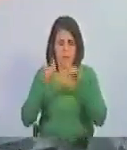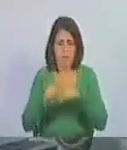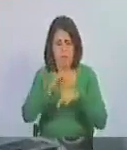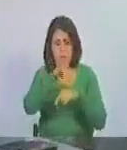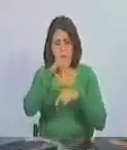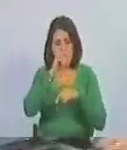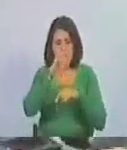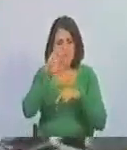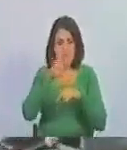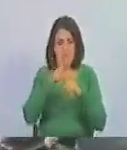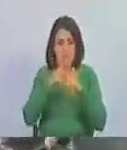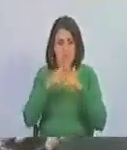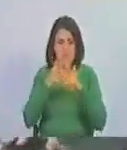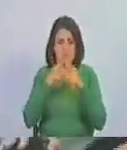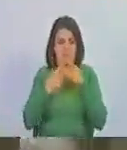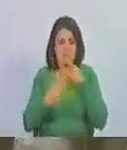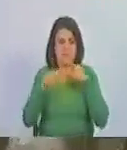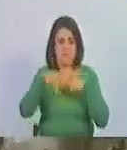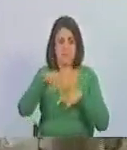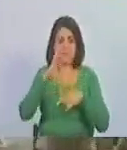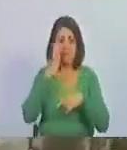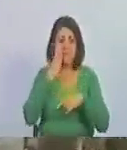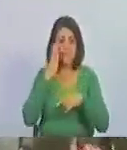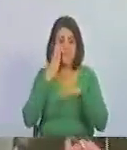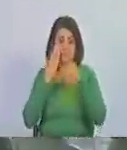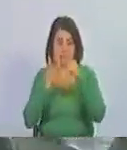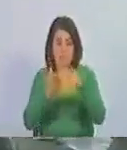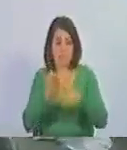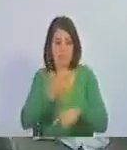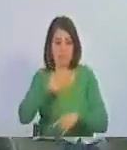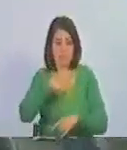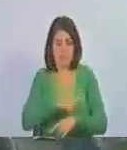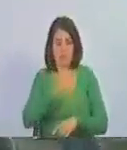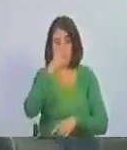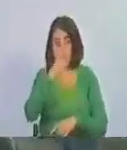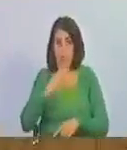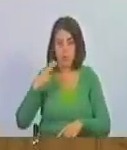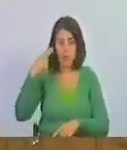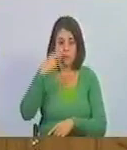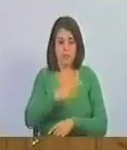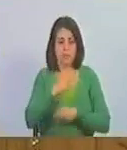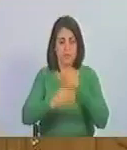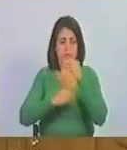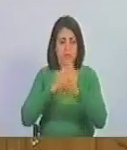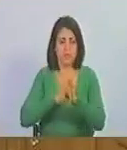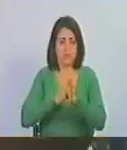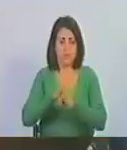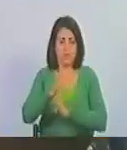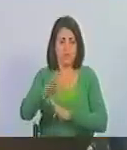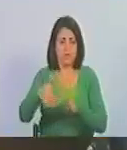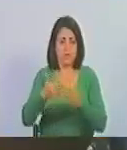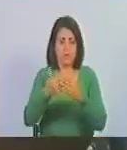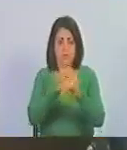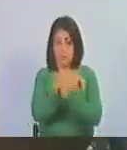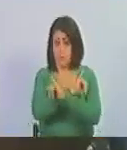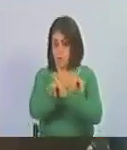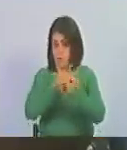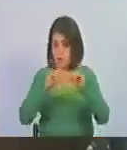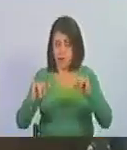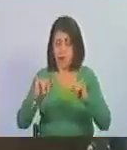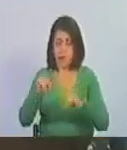Jorge, si se lo dices a tu madre, vamos comprometidos a la seca hasta finalmente